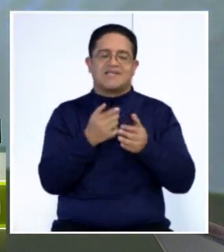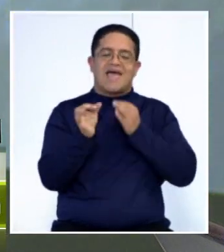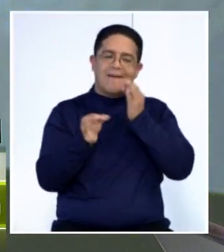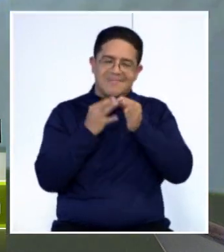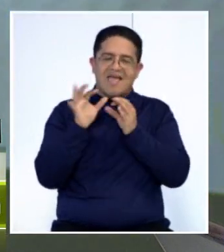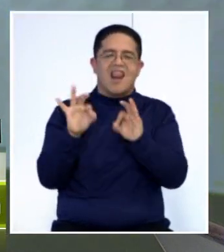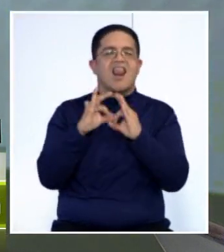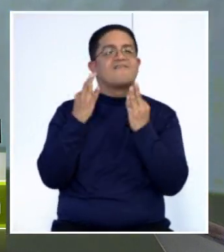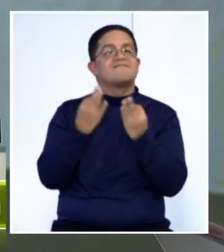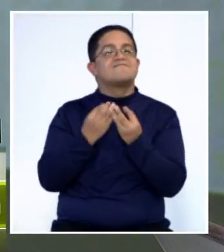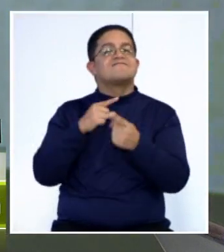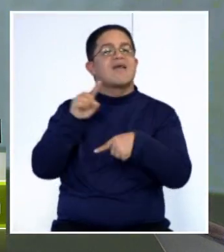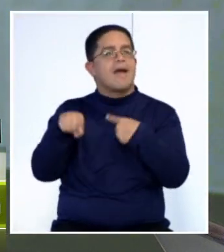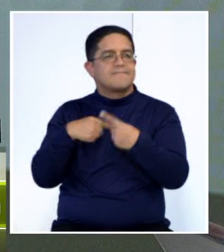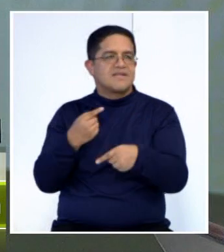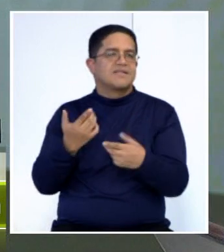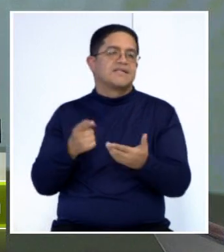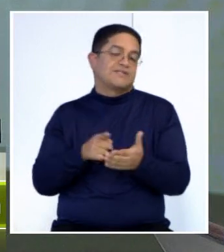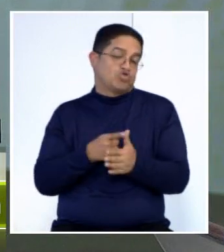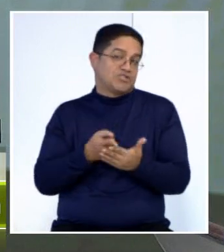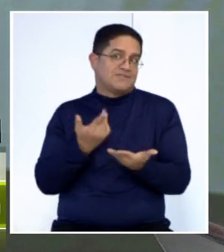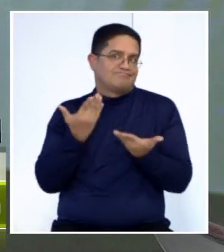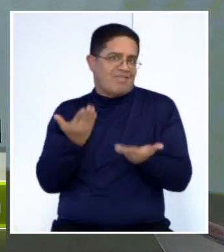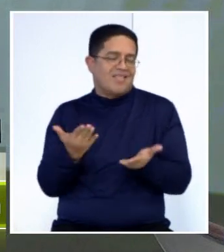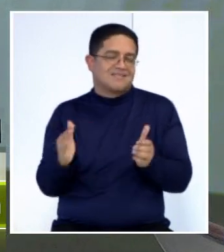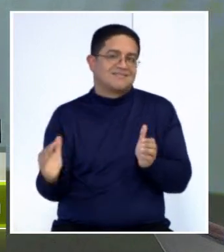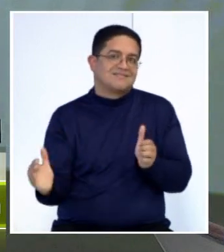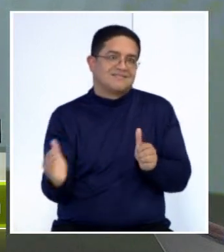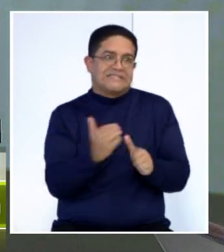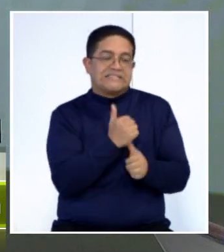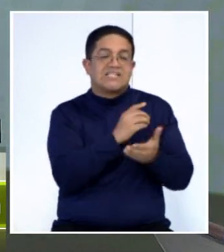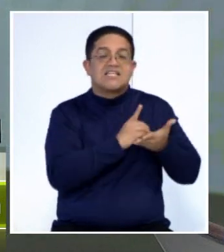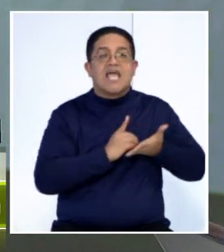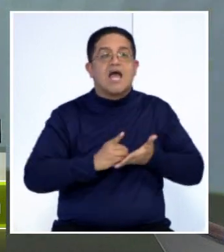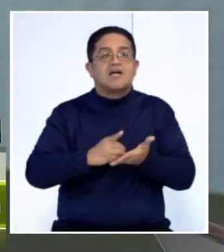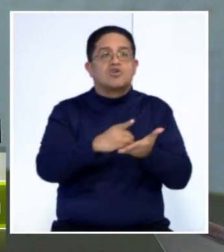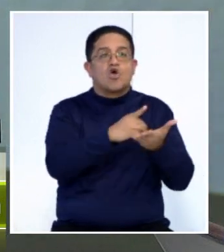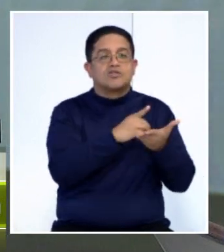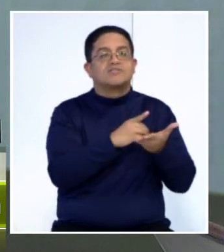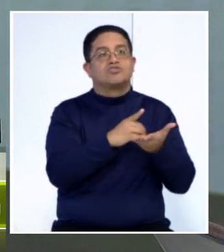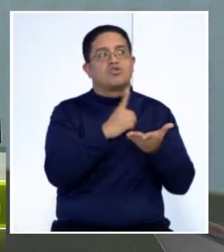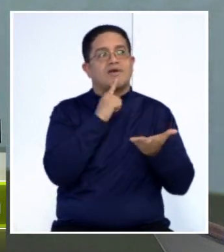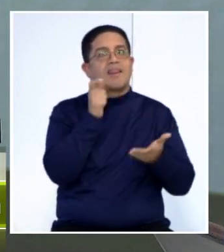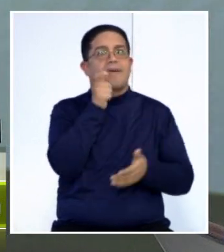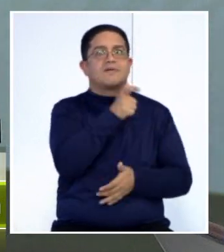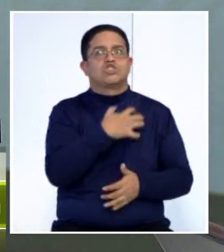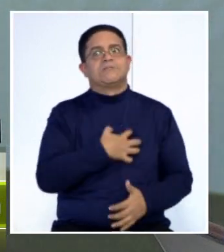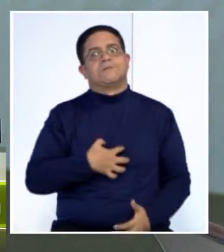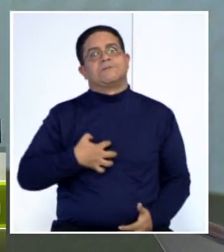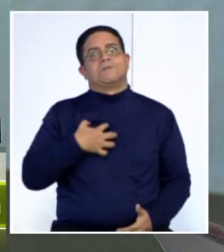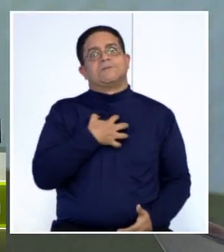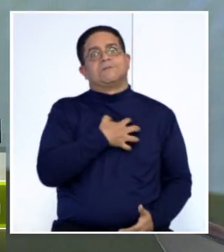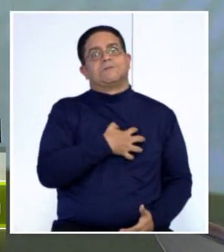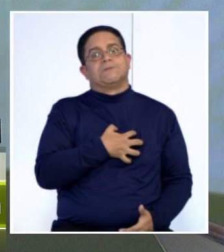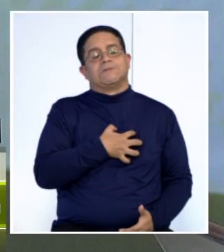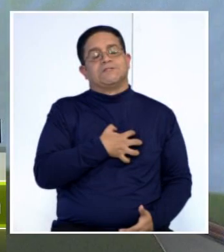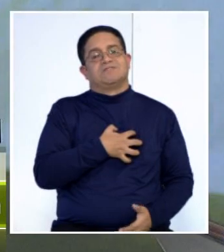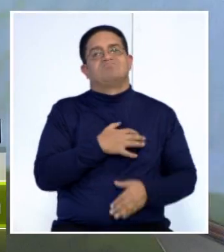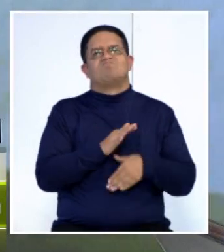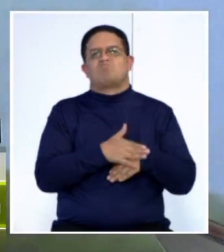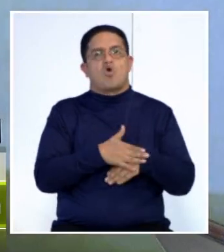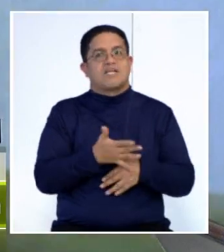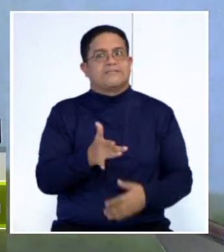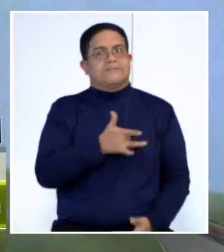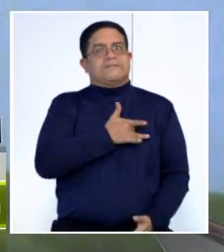a los familiares y precisamente por eso es un diagnóstico que mueve mucho a la familia. Porque básicamente,